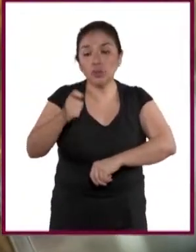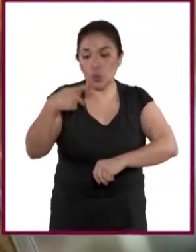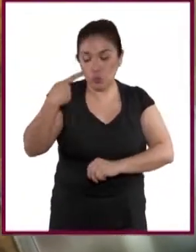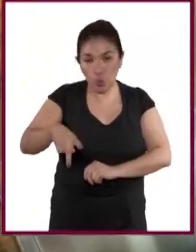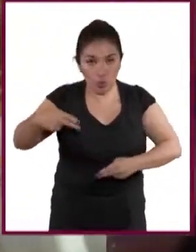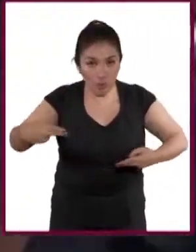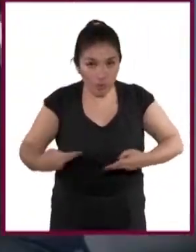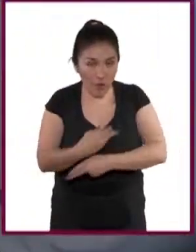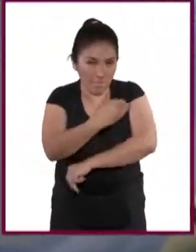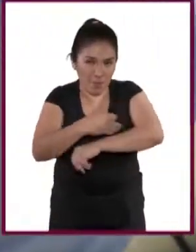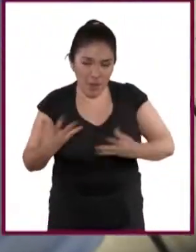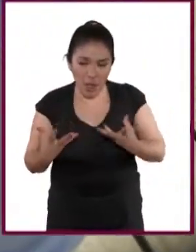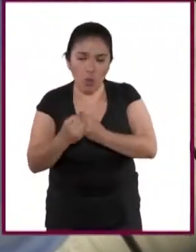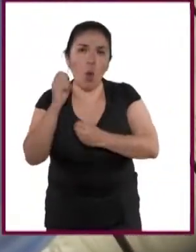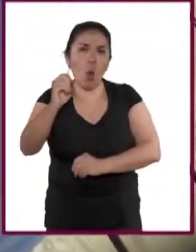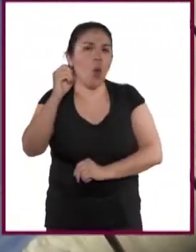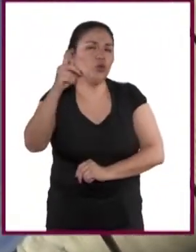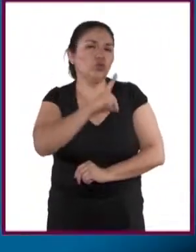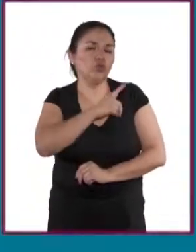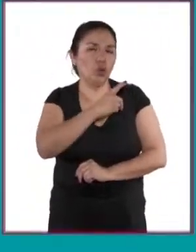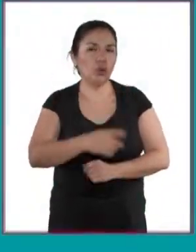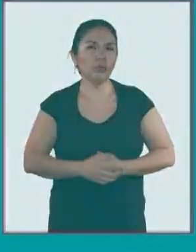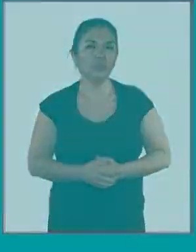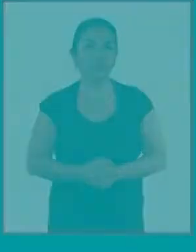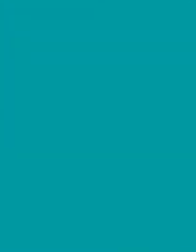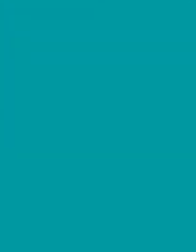a la familia, de origen o propia.